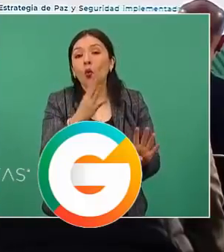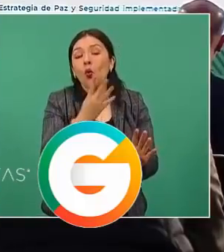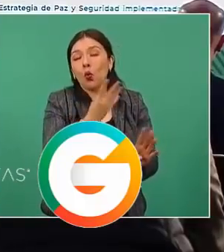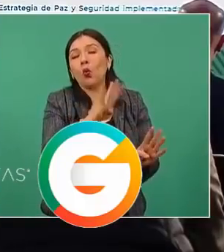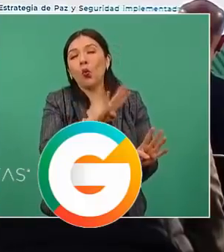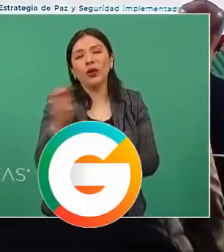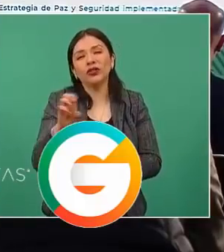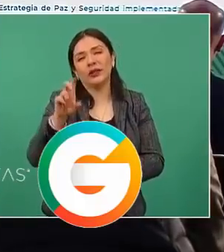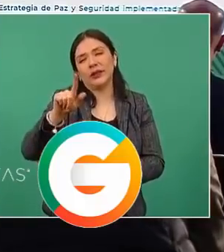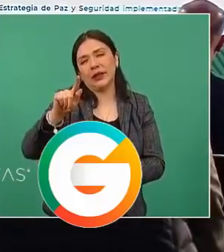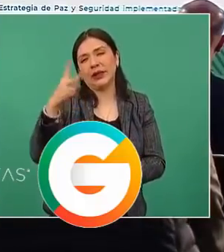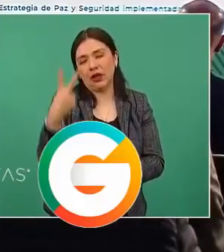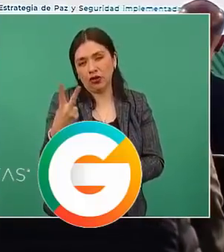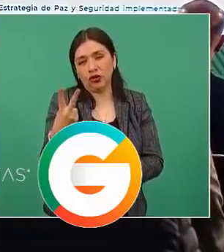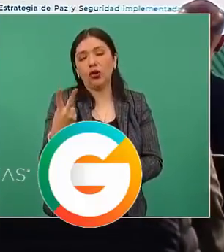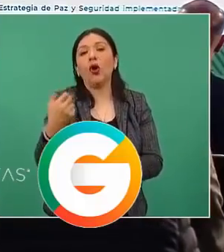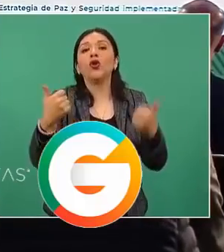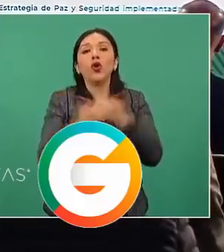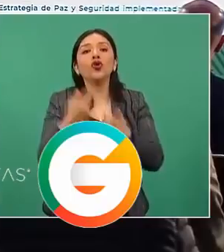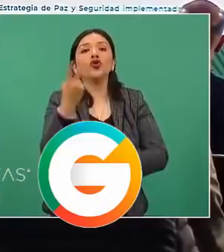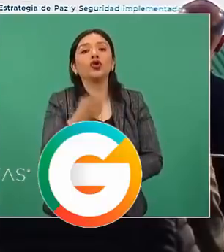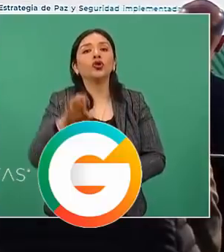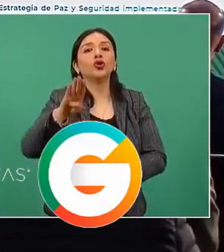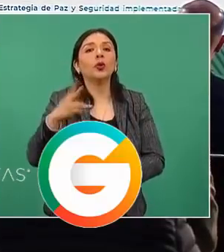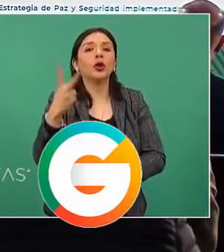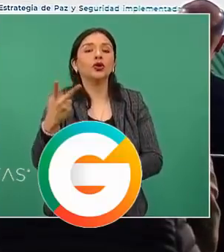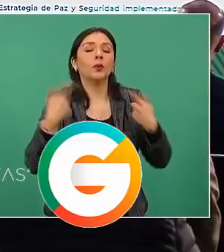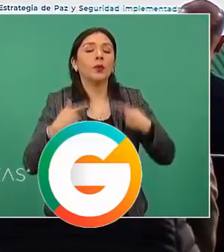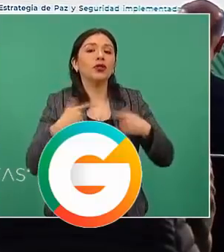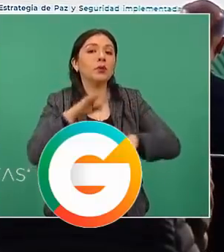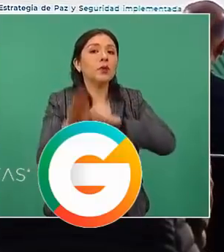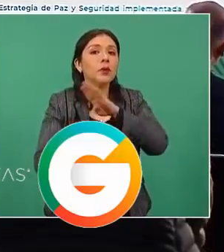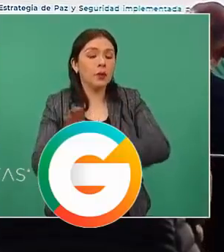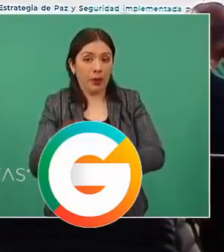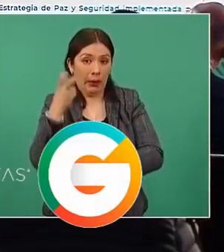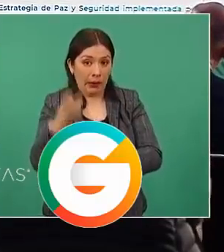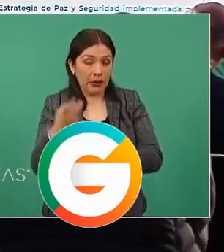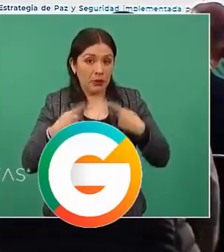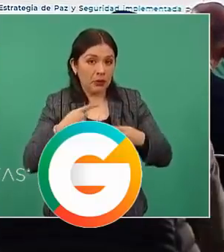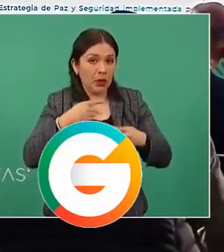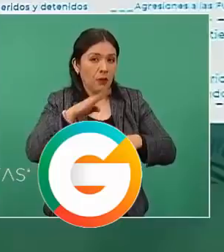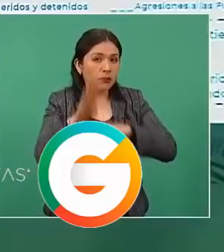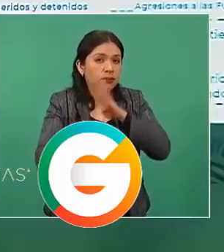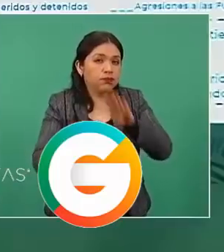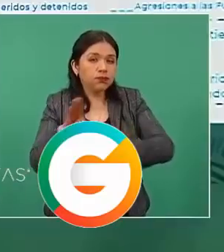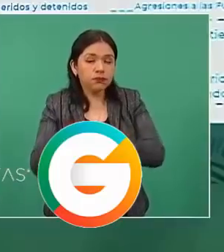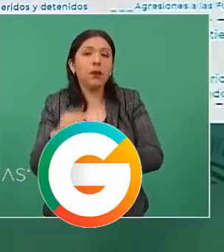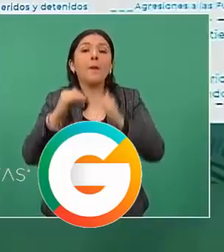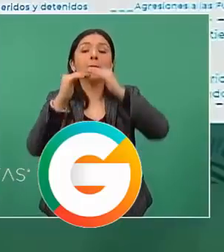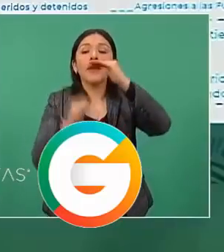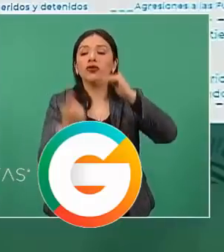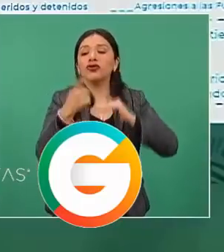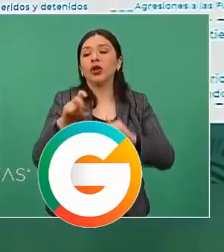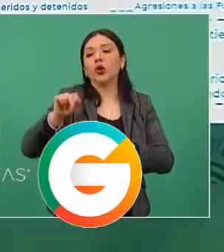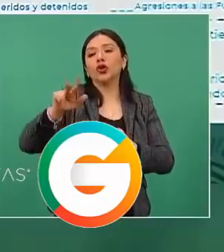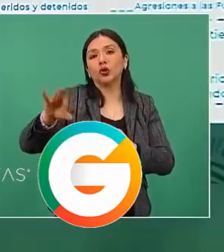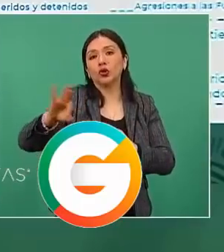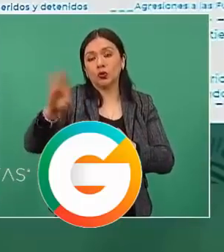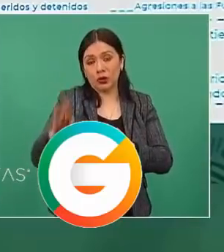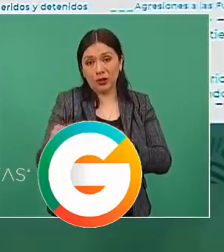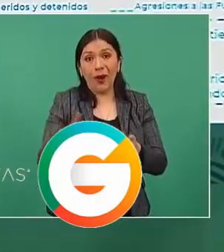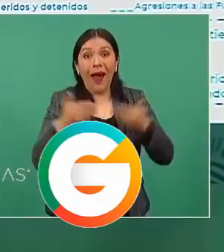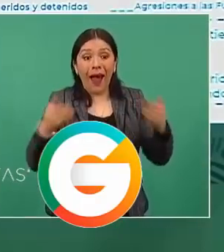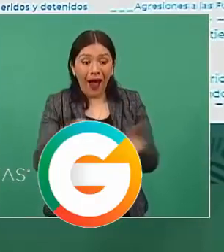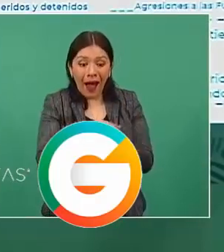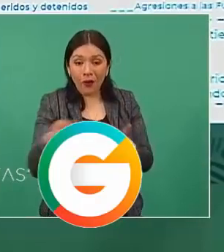agresiones. Fueron 298 muertos. El índice de letalidad es menos 188. Y en lo que